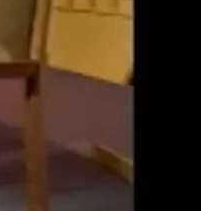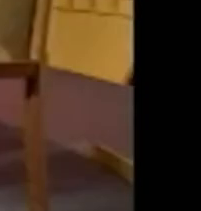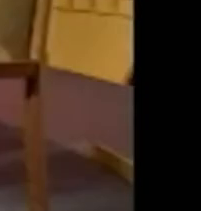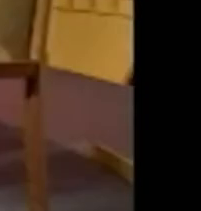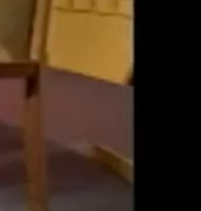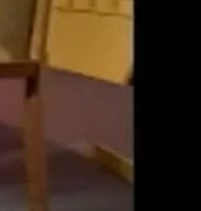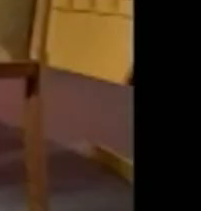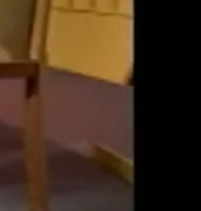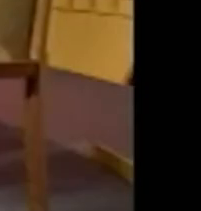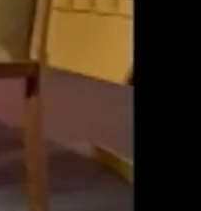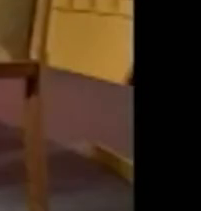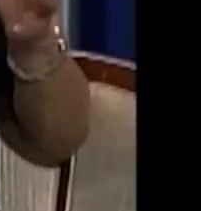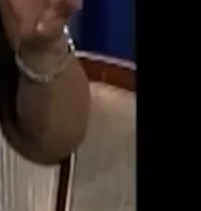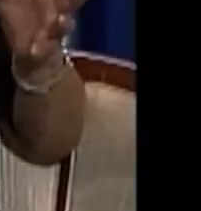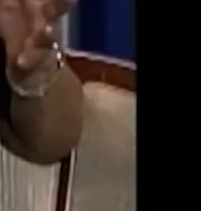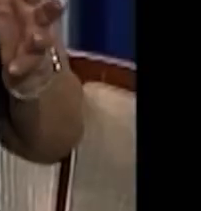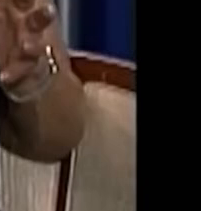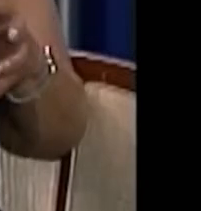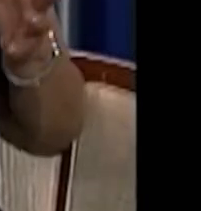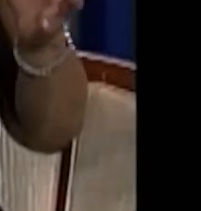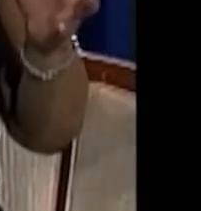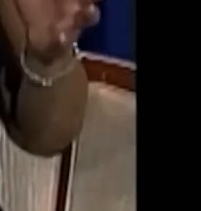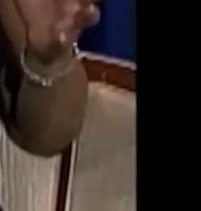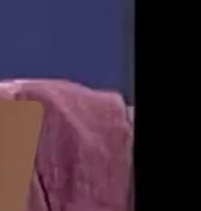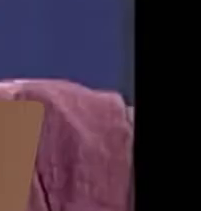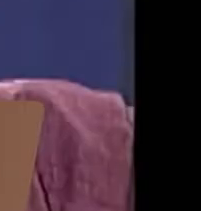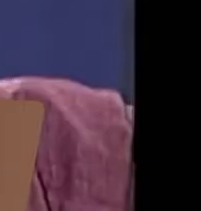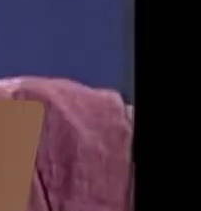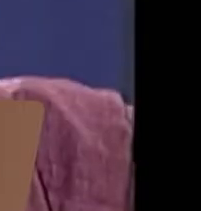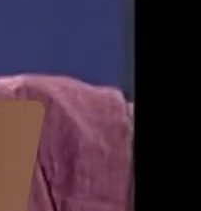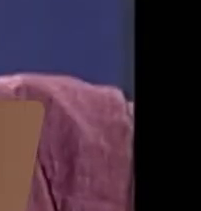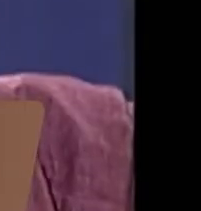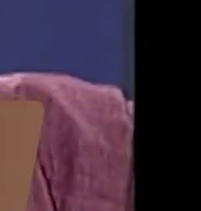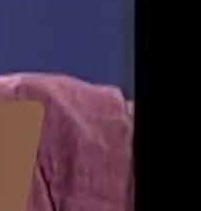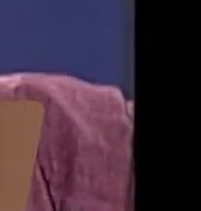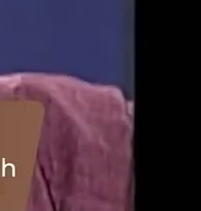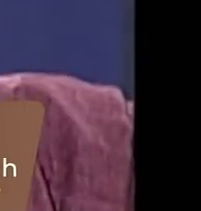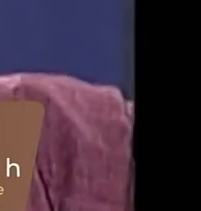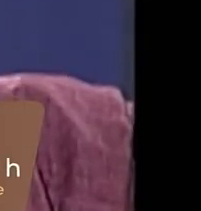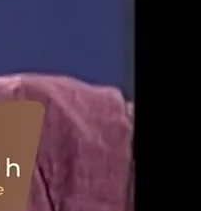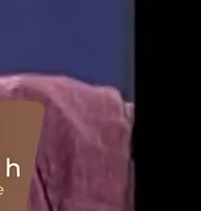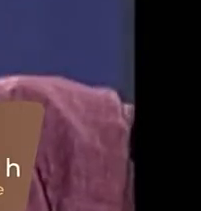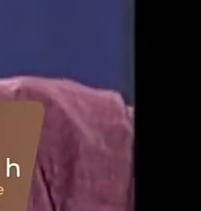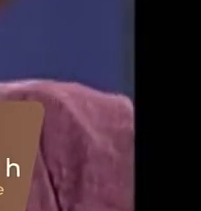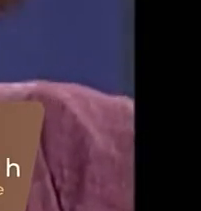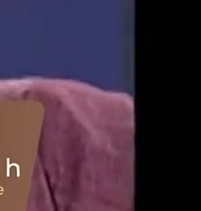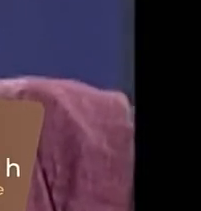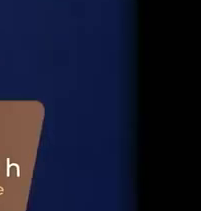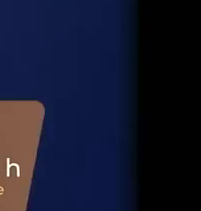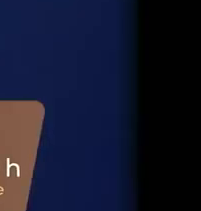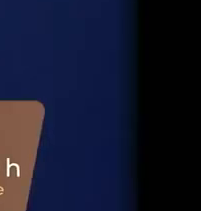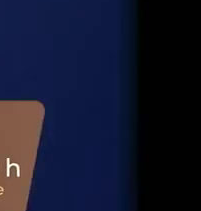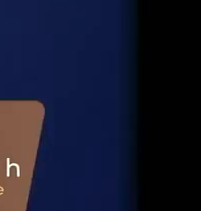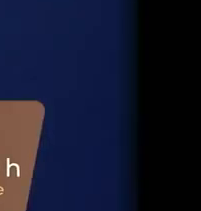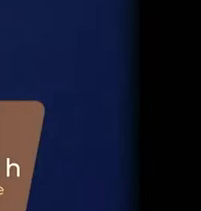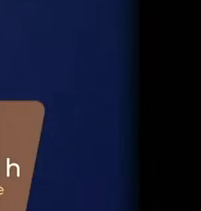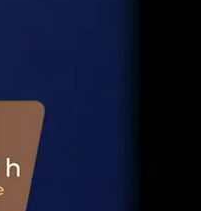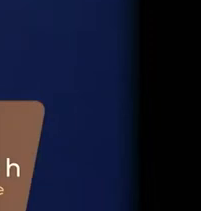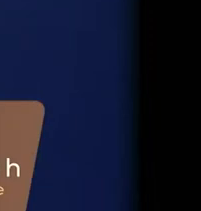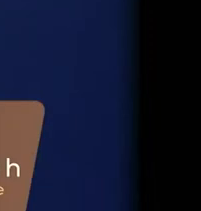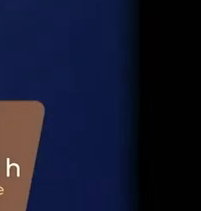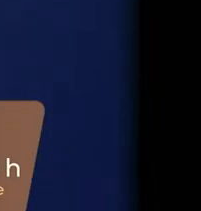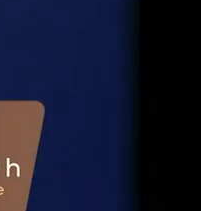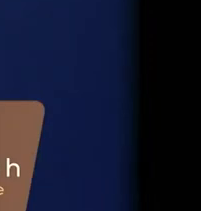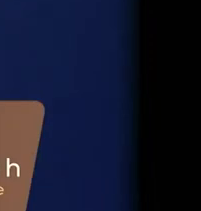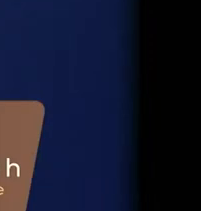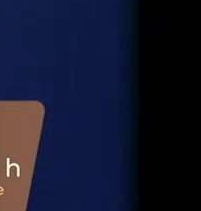Una de las series más icónicas de México es conducida por un excepcional periodista. ¿Te la pierdes? Y ojalá no te disguste